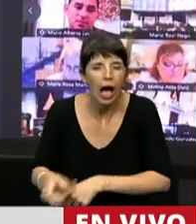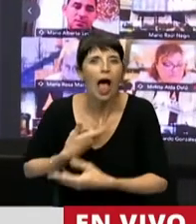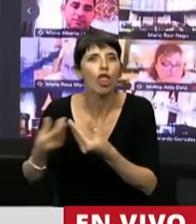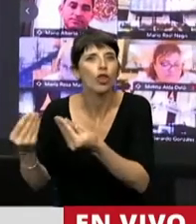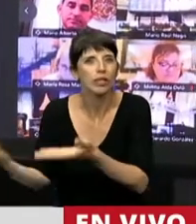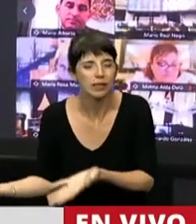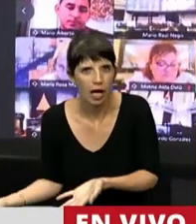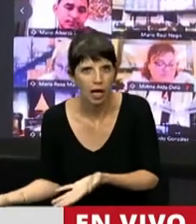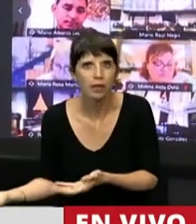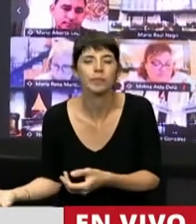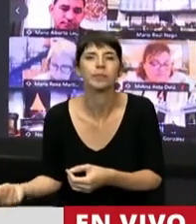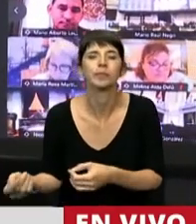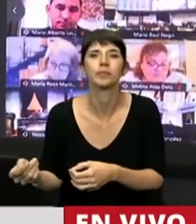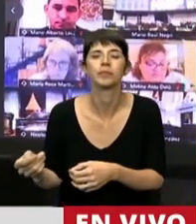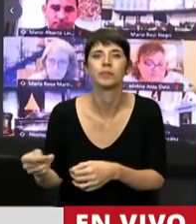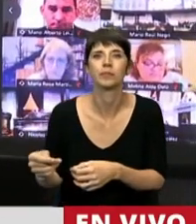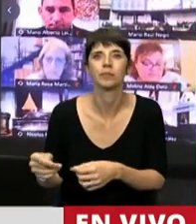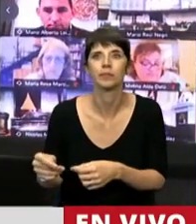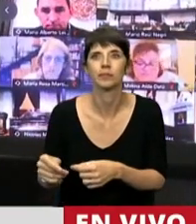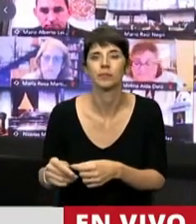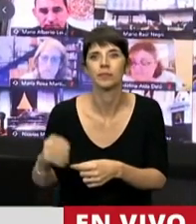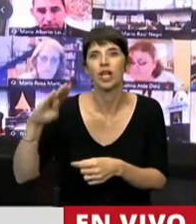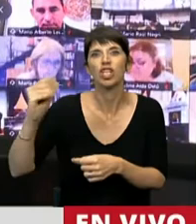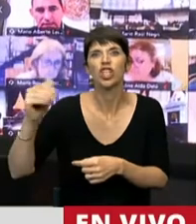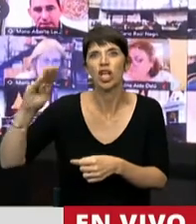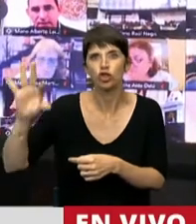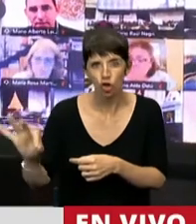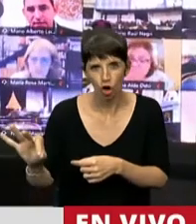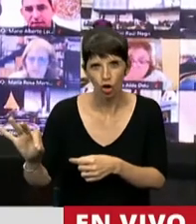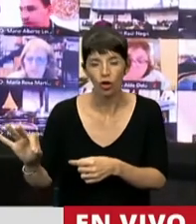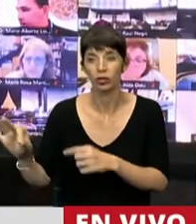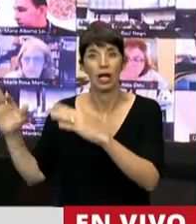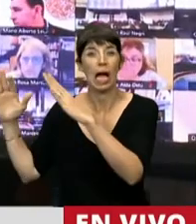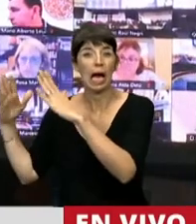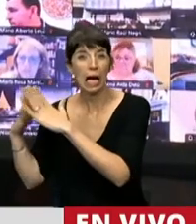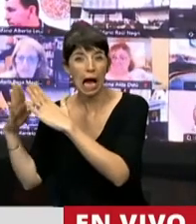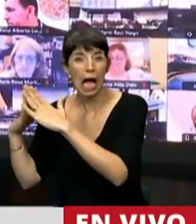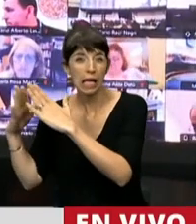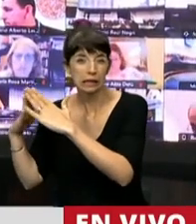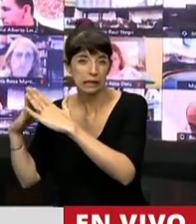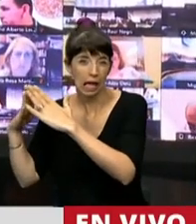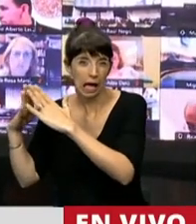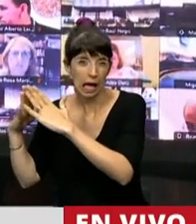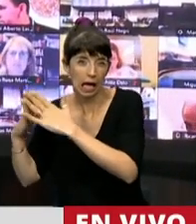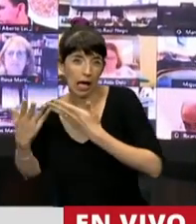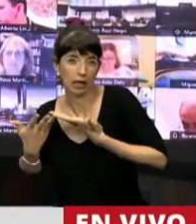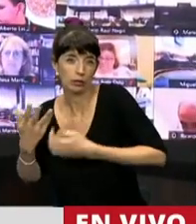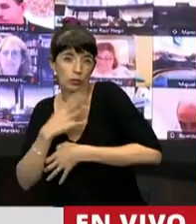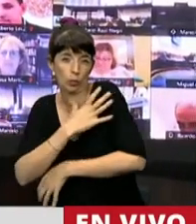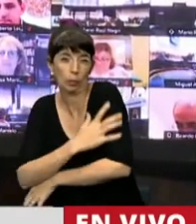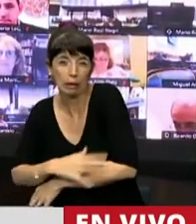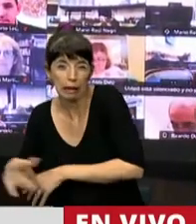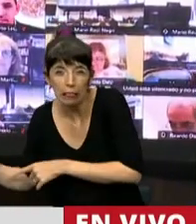salía el chacho de ese ranchito donde se había refugiado esa noche del 11 de noviembre,